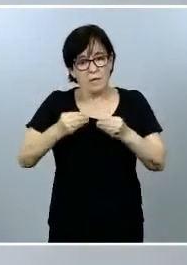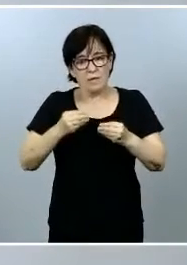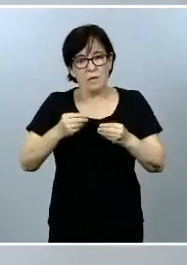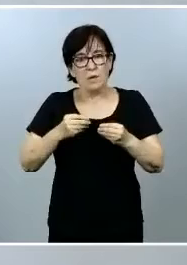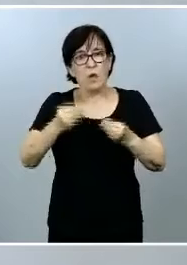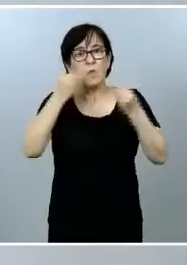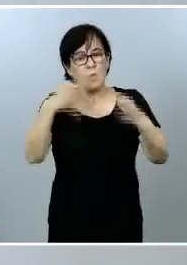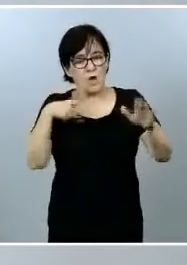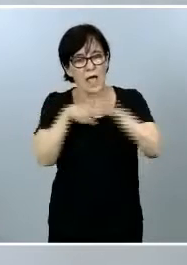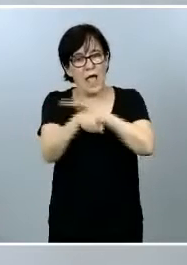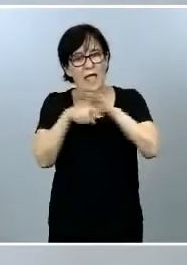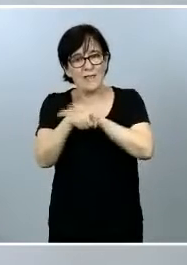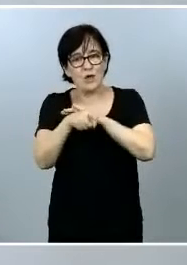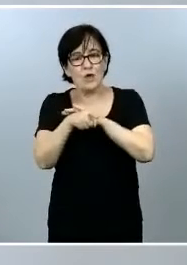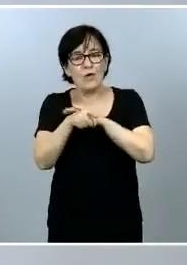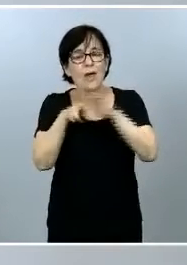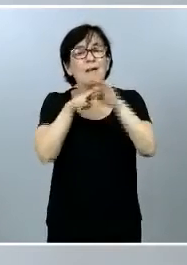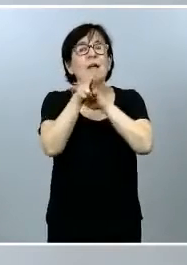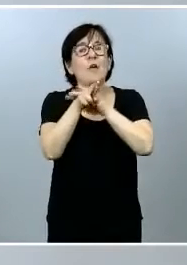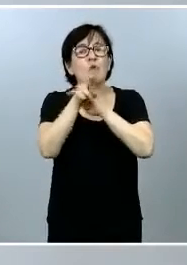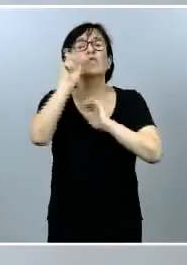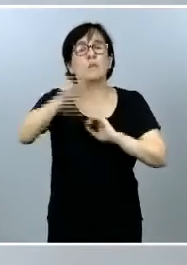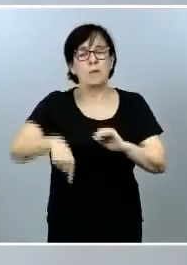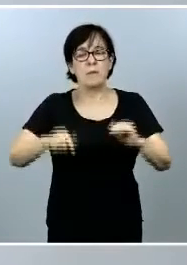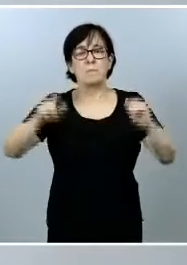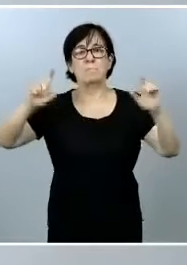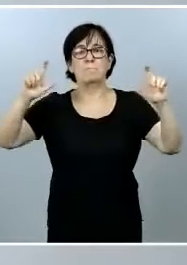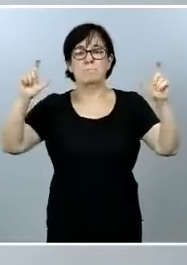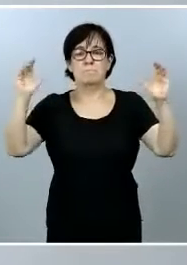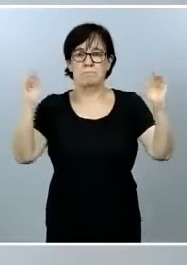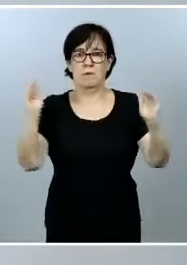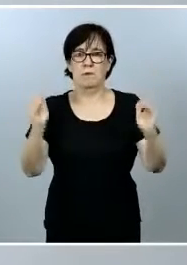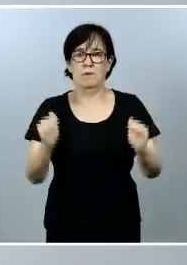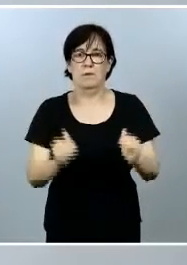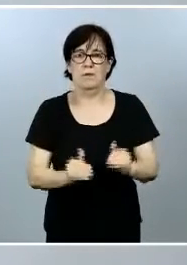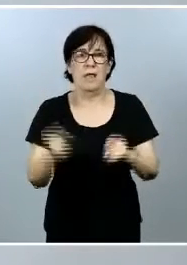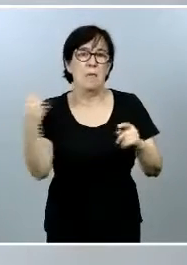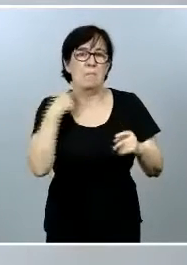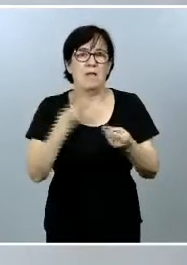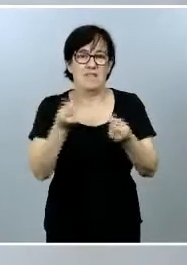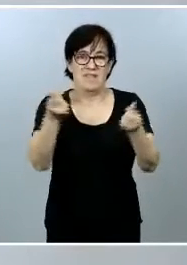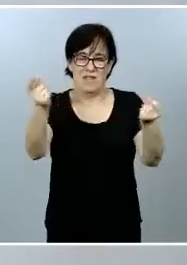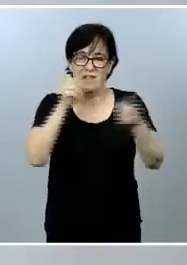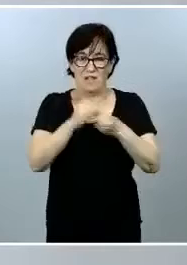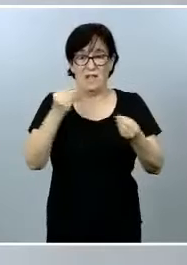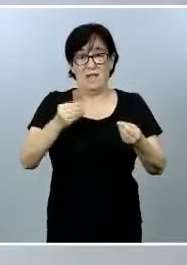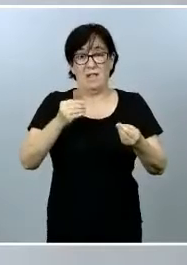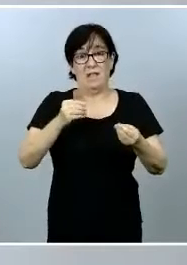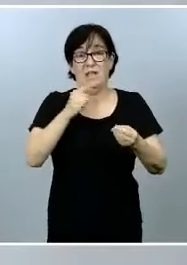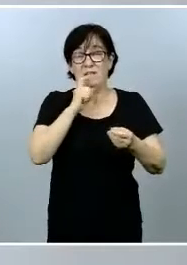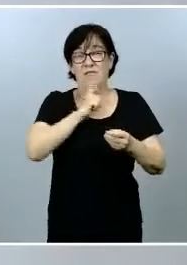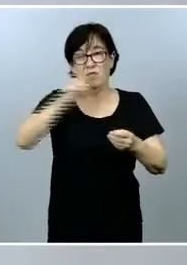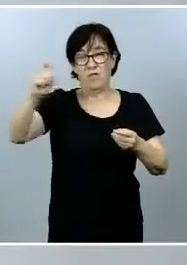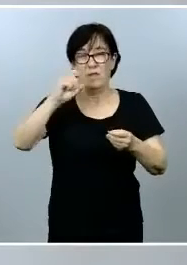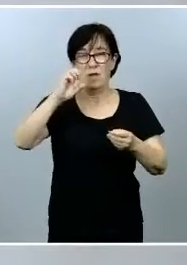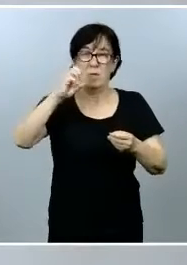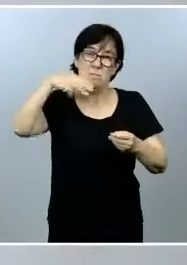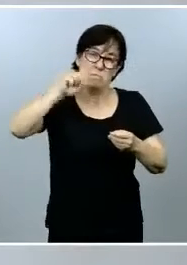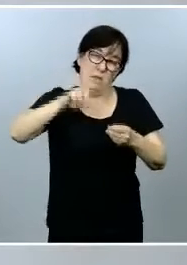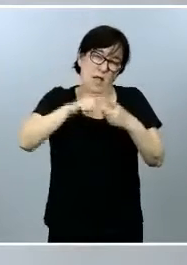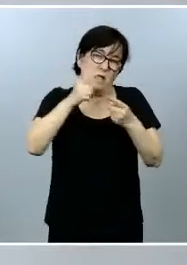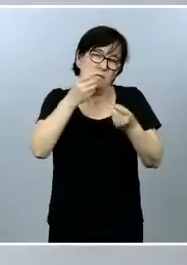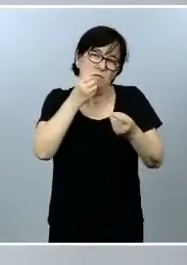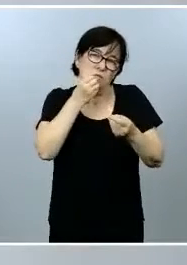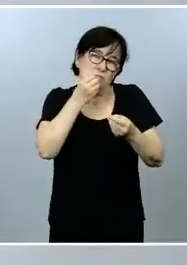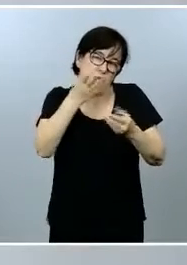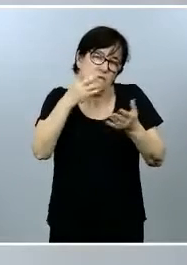gestión de los recursos, sino también en una reducción de la volatilidad. La Fundación ELEC MacArthur daba un dato muy significativo al respecto.